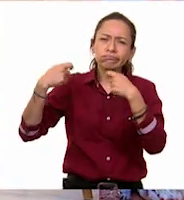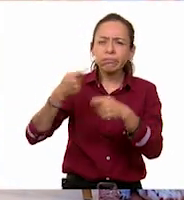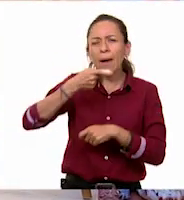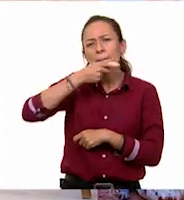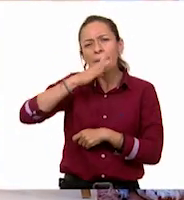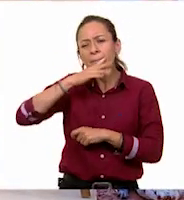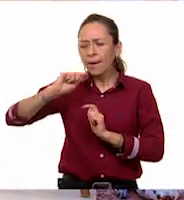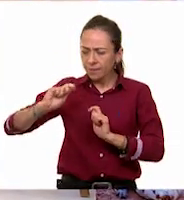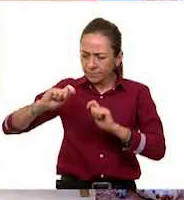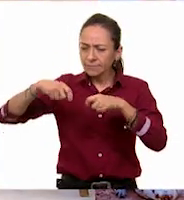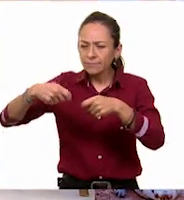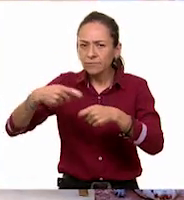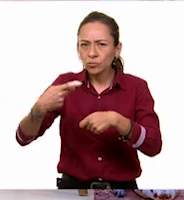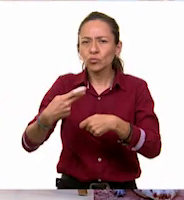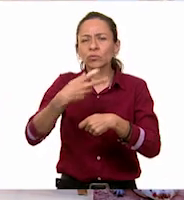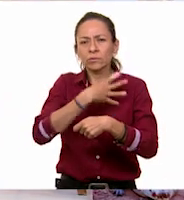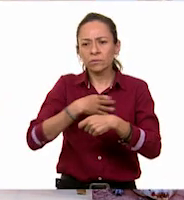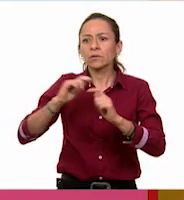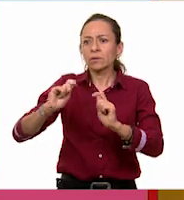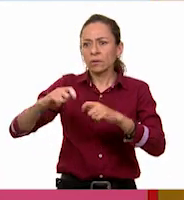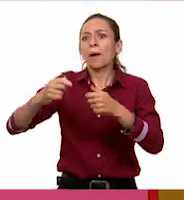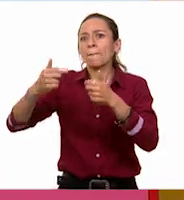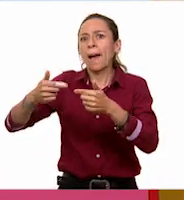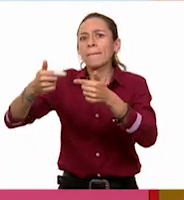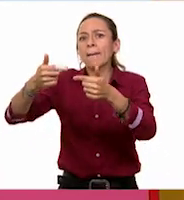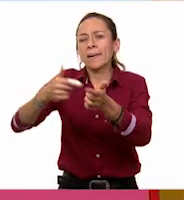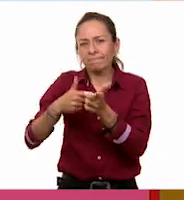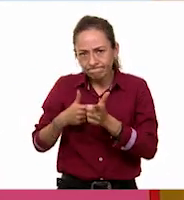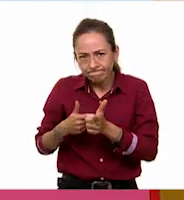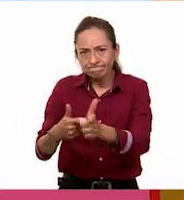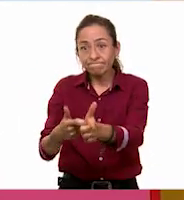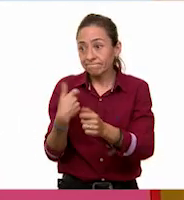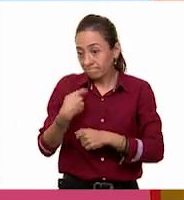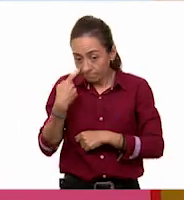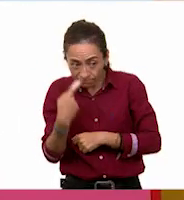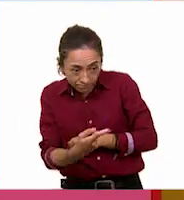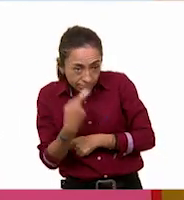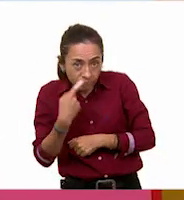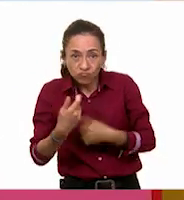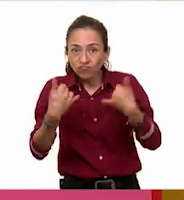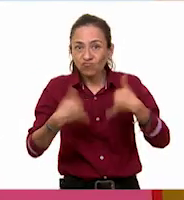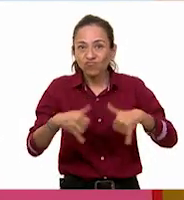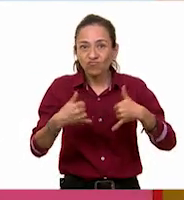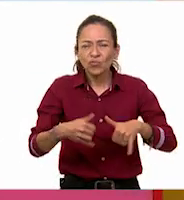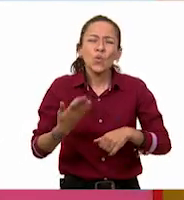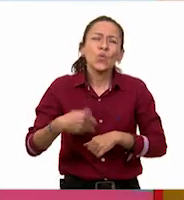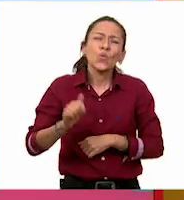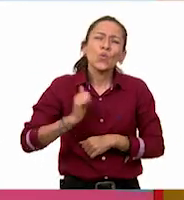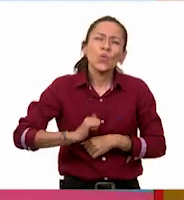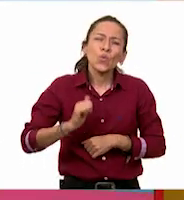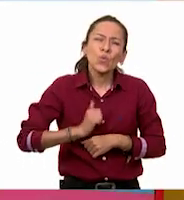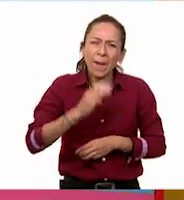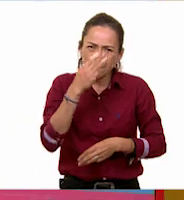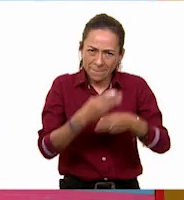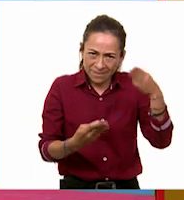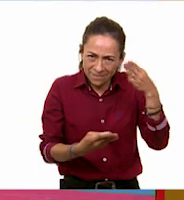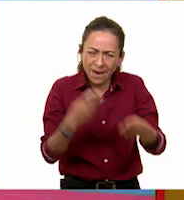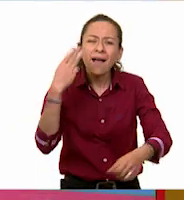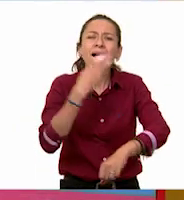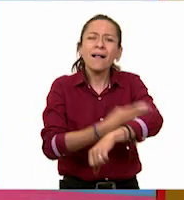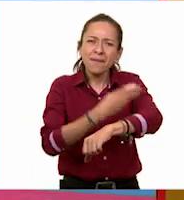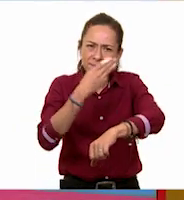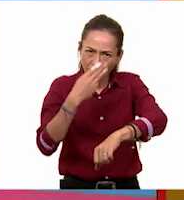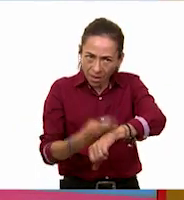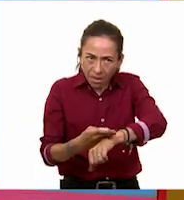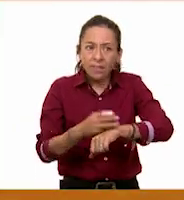hijos. Es decir, de generación en generación. Y aquí podemos ver que hay algunos juguetes tradicionales construidos con madera. Hay un